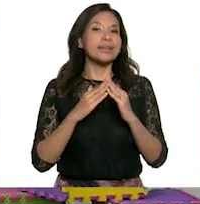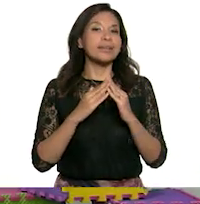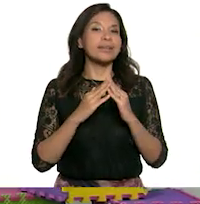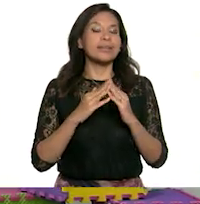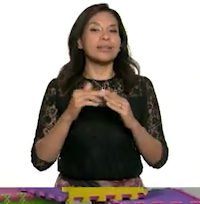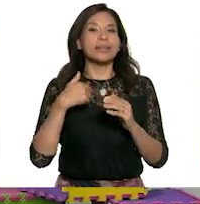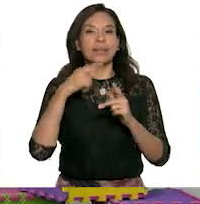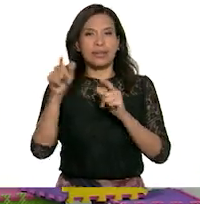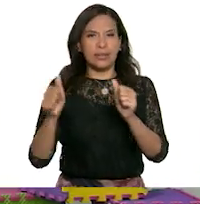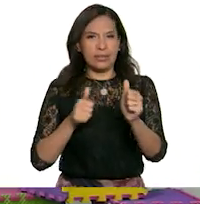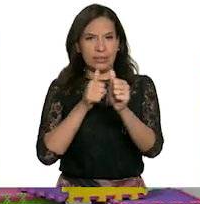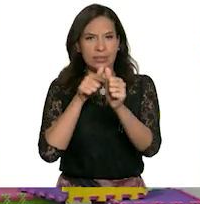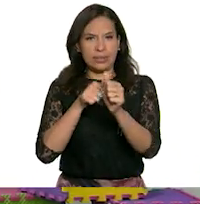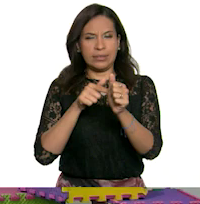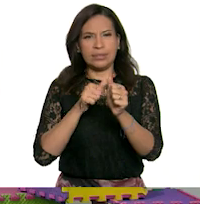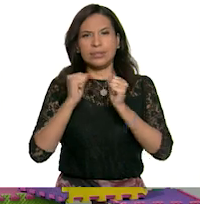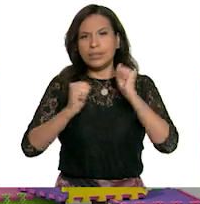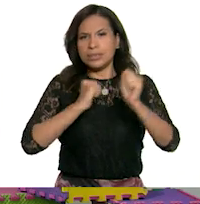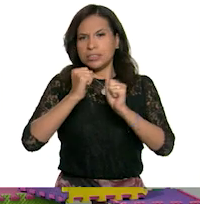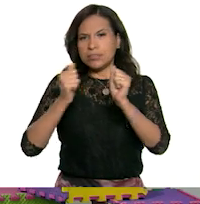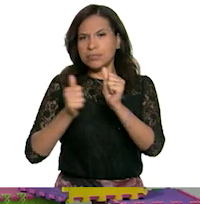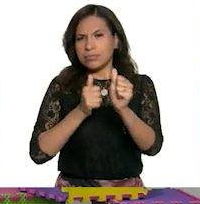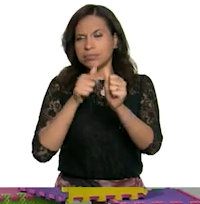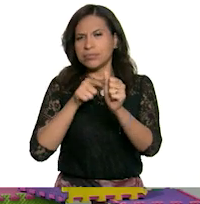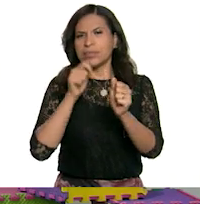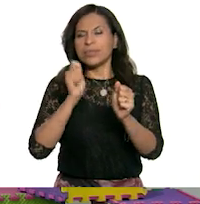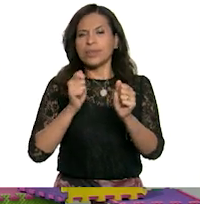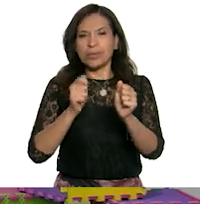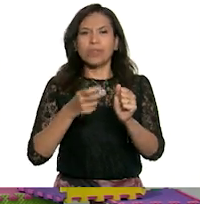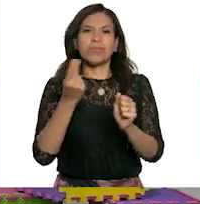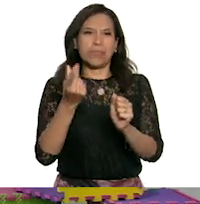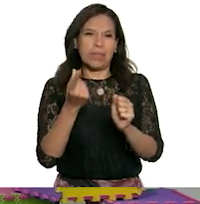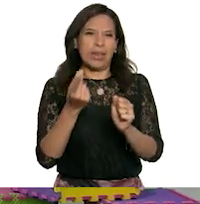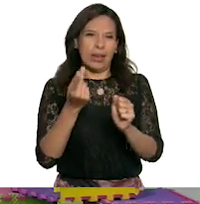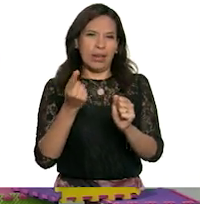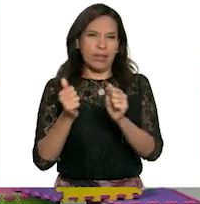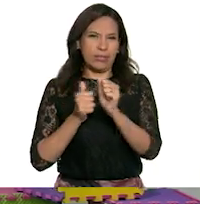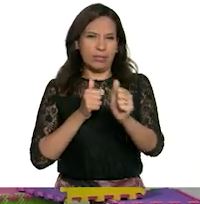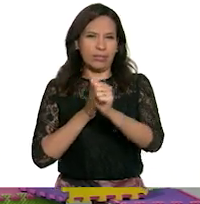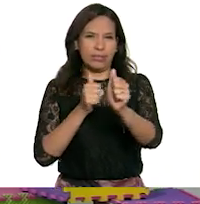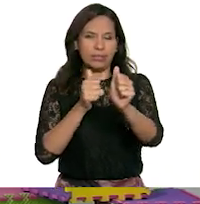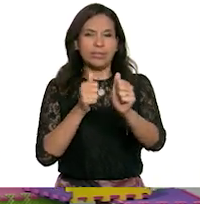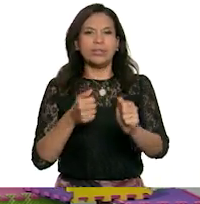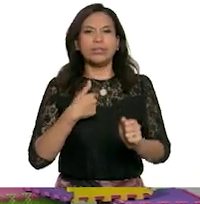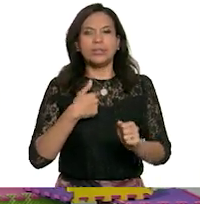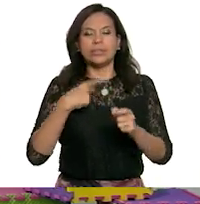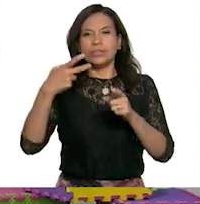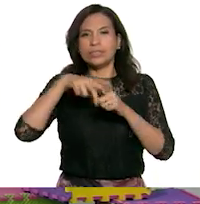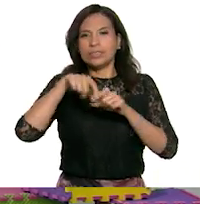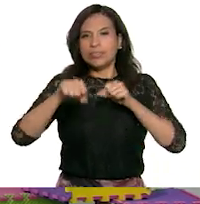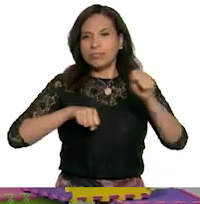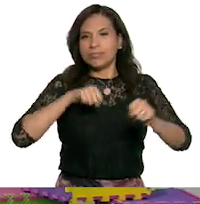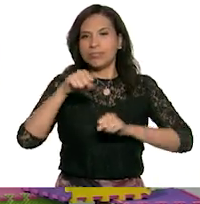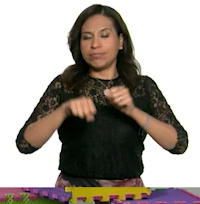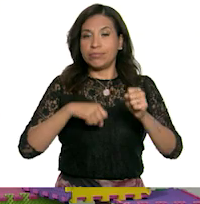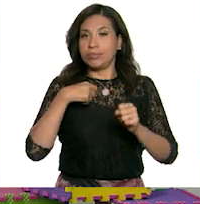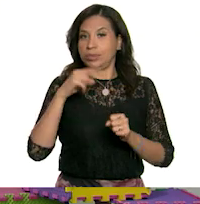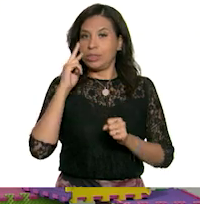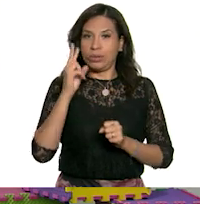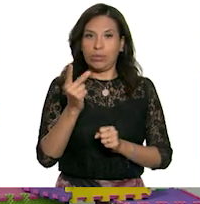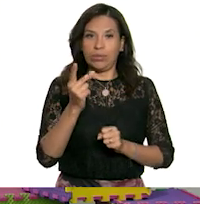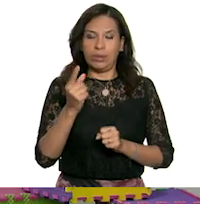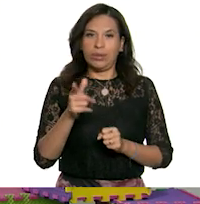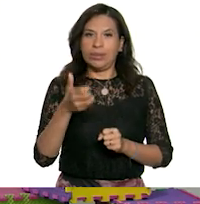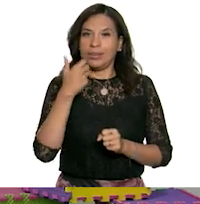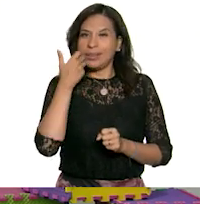detrás de mí venía corriendo a toda velocidad un perro muy grande y bueno, yo venía pedaleando y se veía que el perro tenía